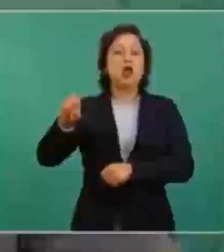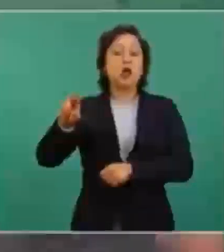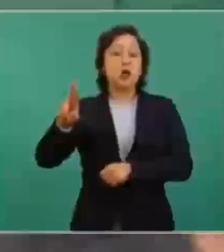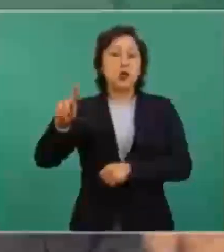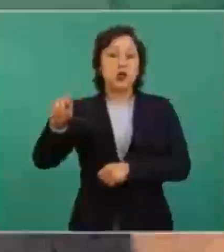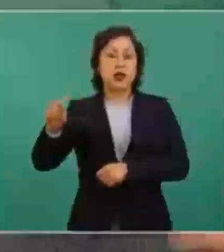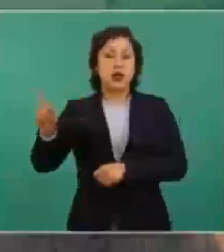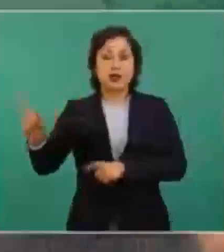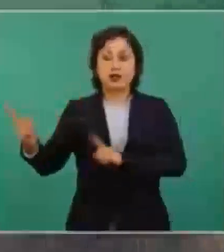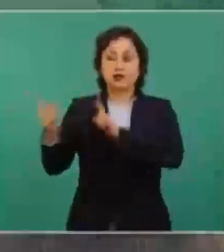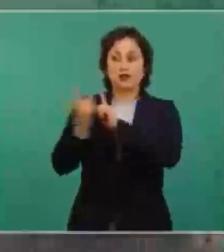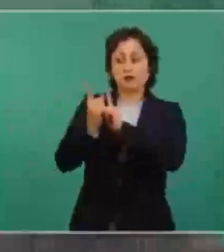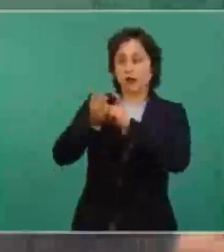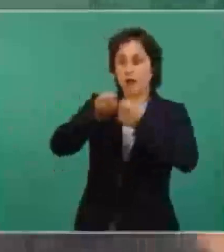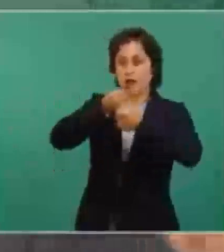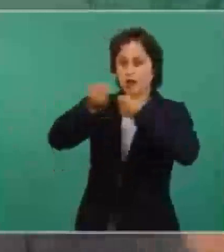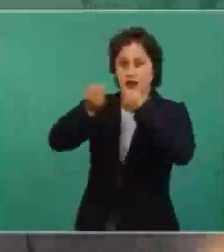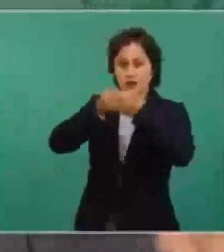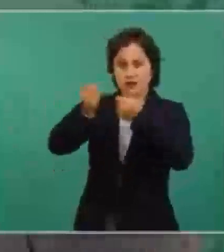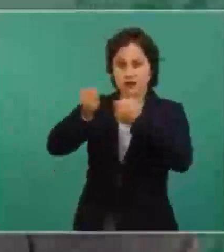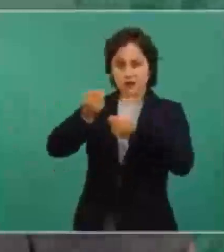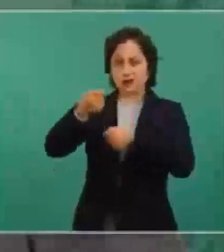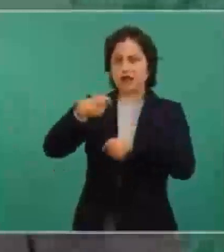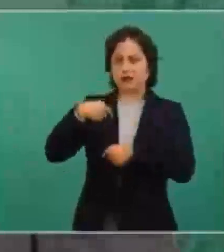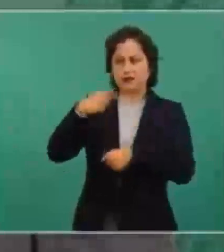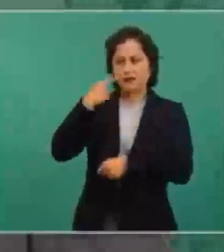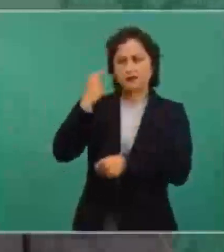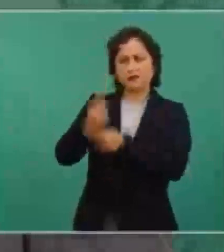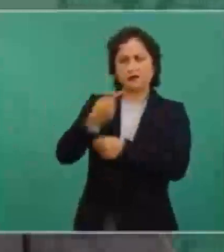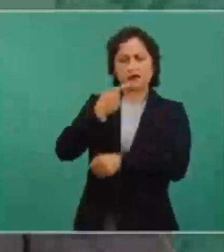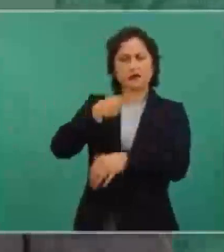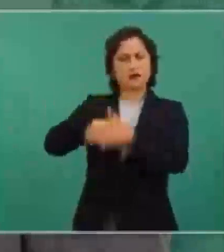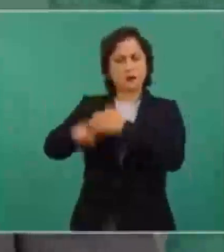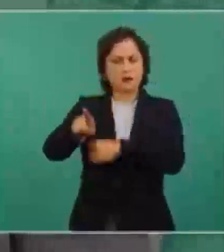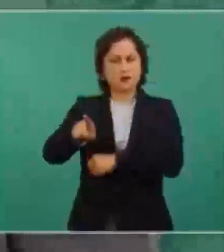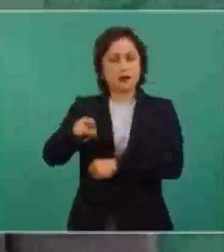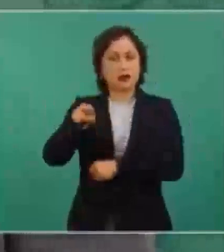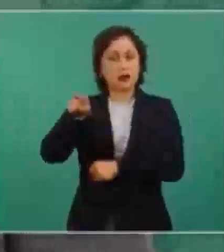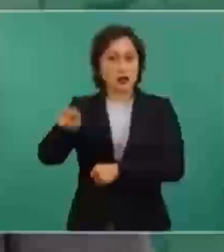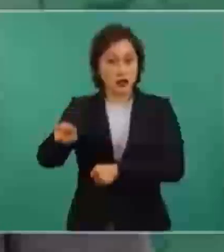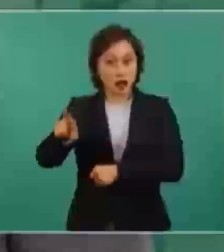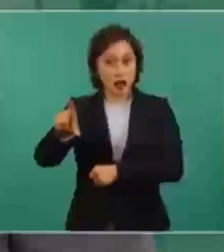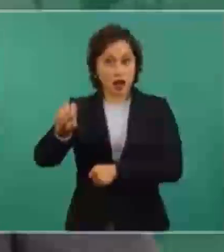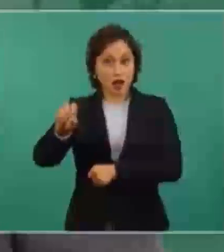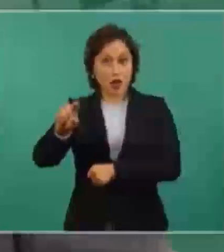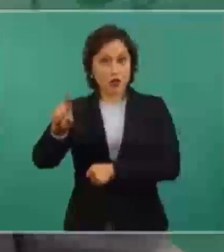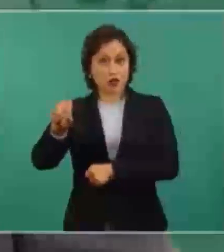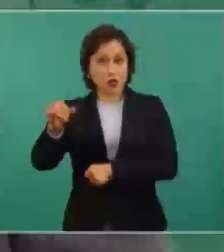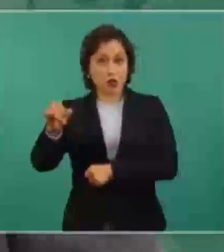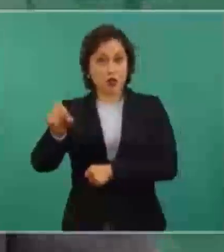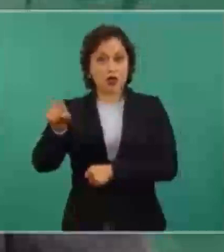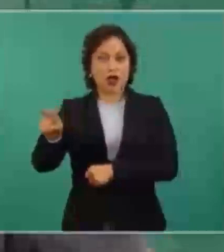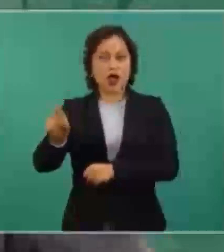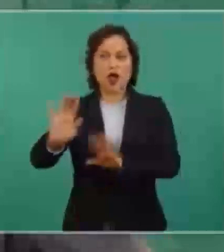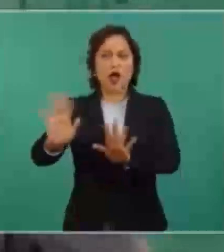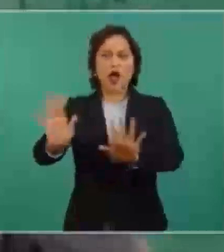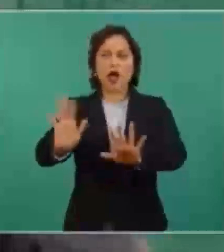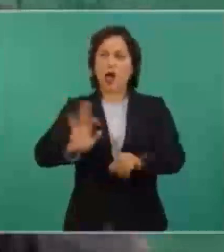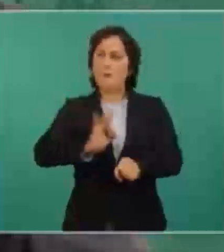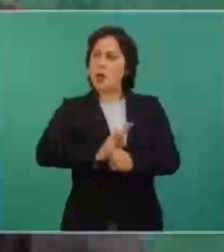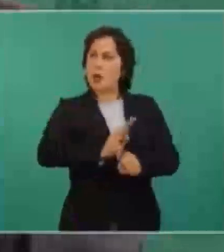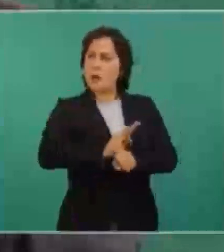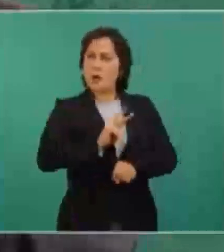y él se metió a defender a Pemex, a la Comisión Federal de Electricidad.